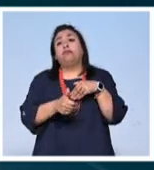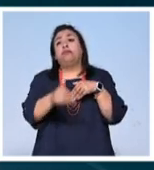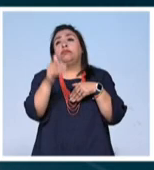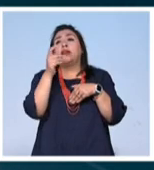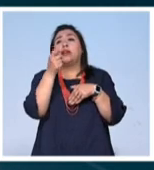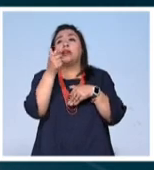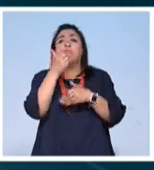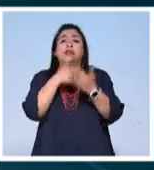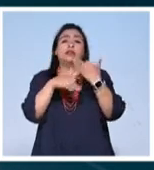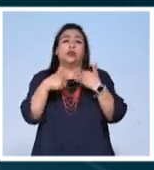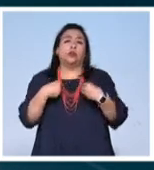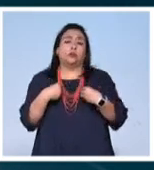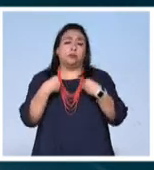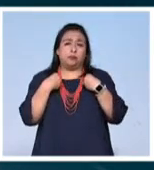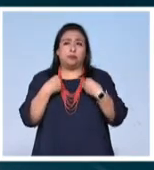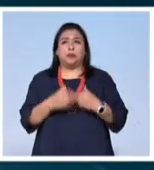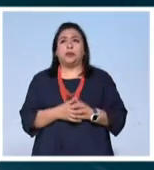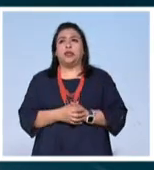casi toda mi vida.